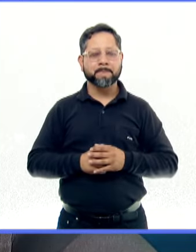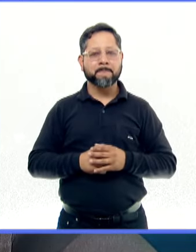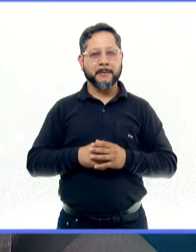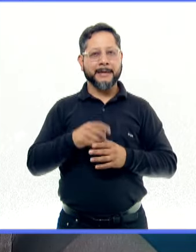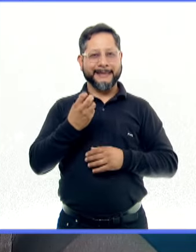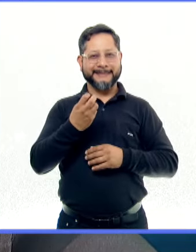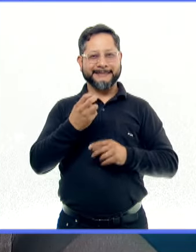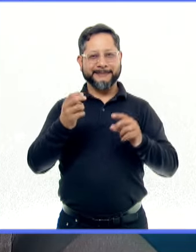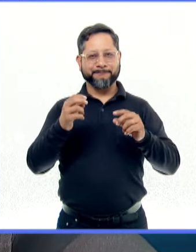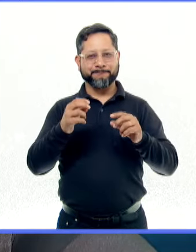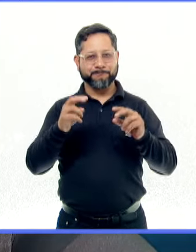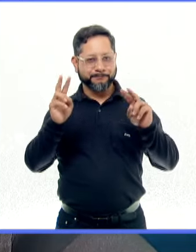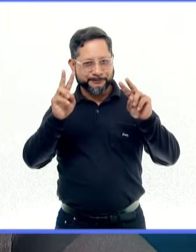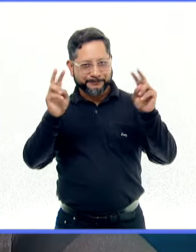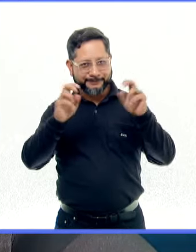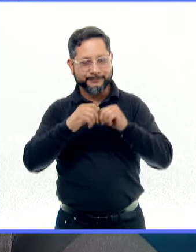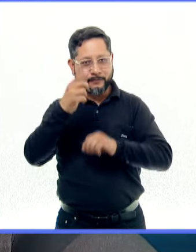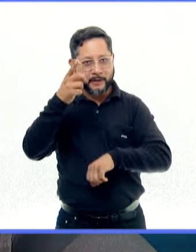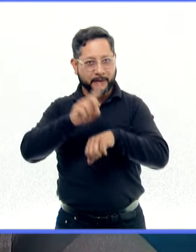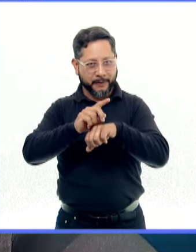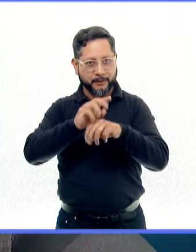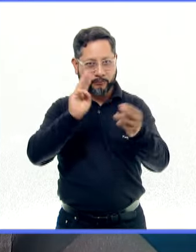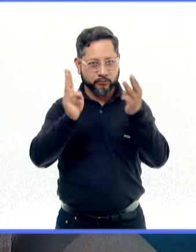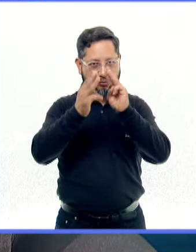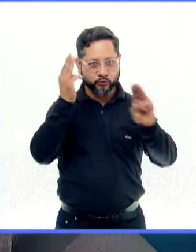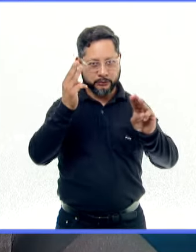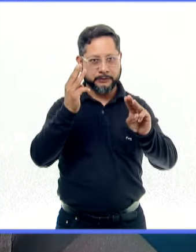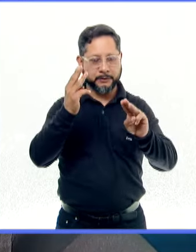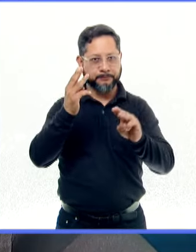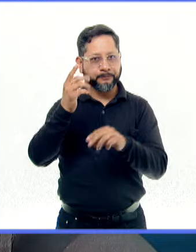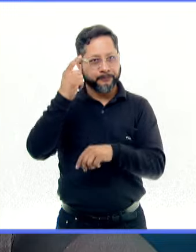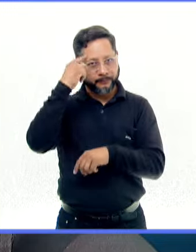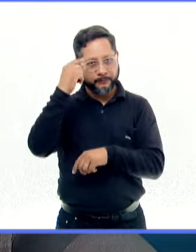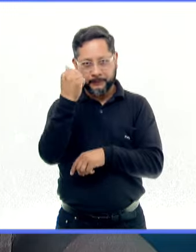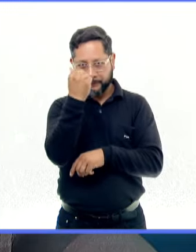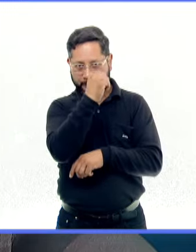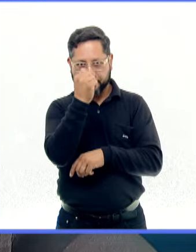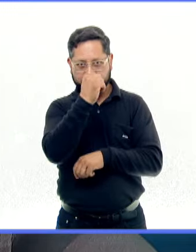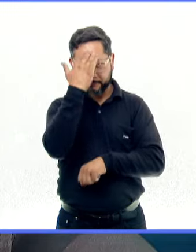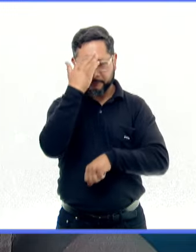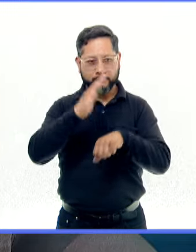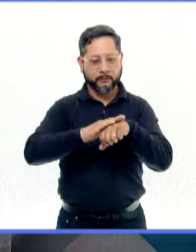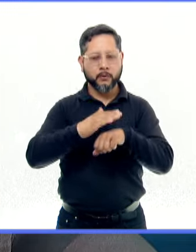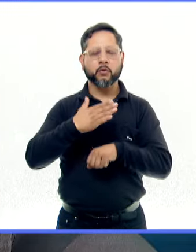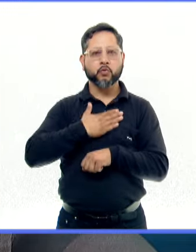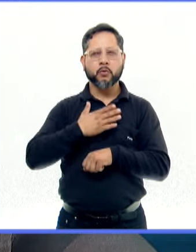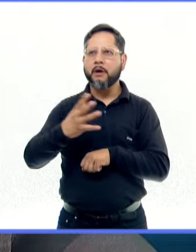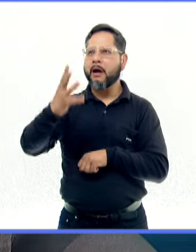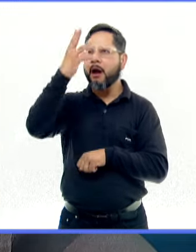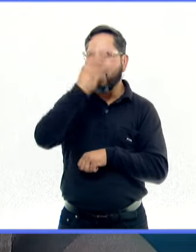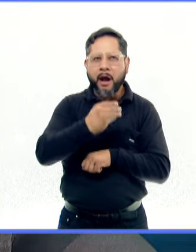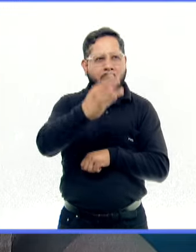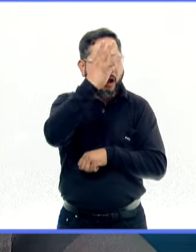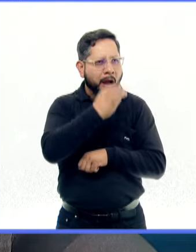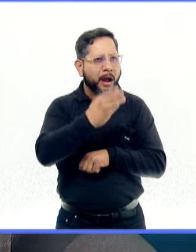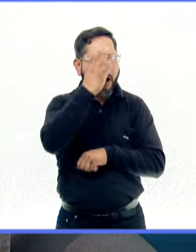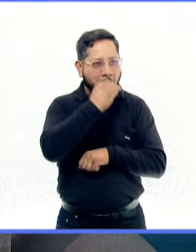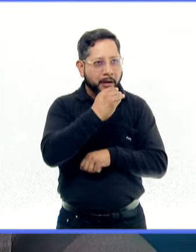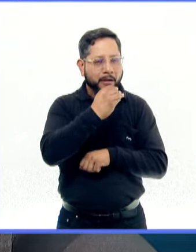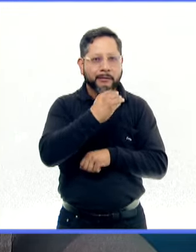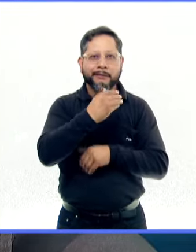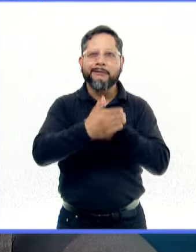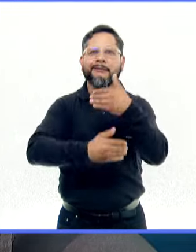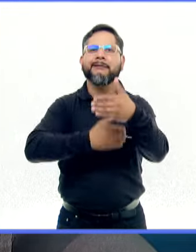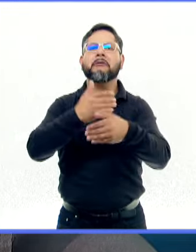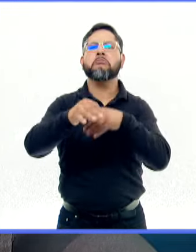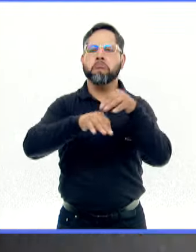Día Mundial de la Concienciación sobre el Autismo para el 2024, es puedo aprender, puedo trabajar. ¿Cómo entenderlo